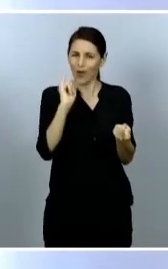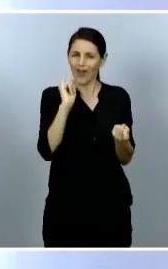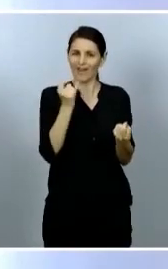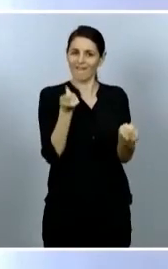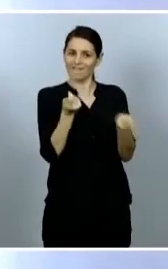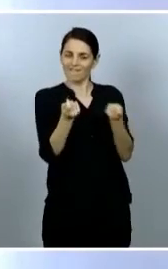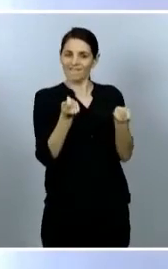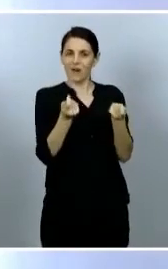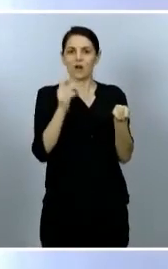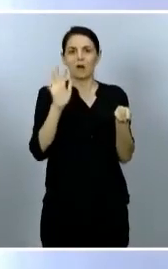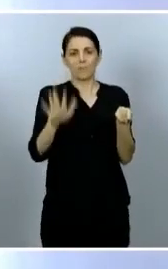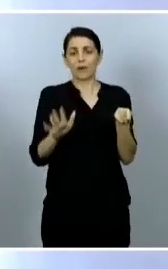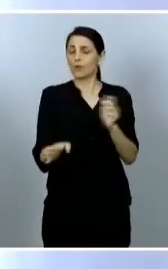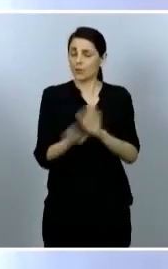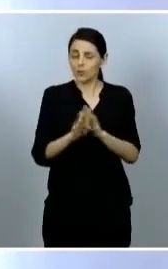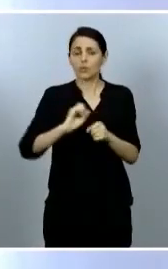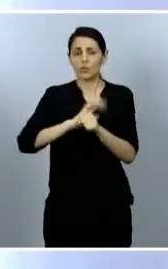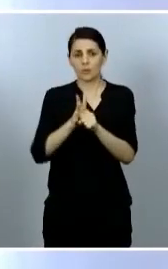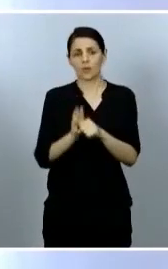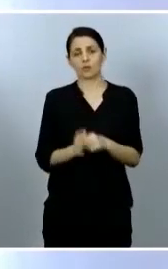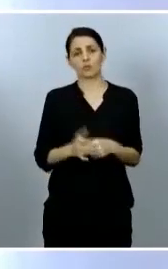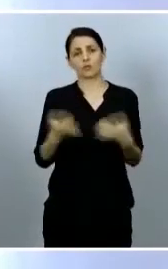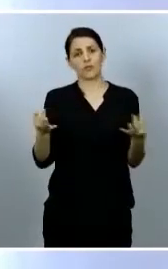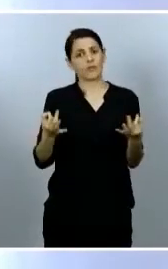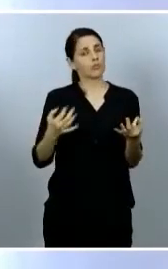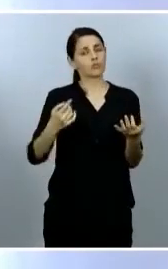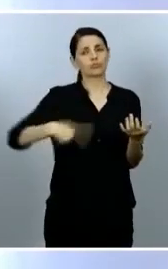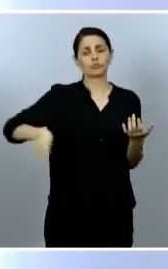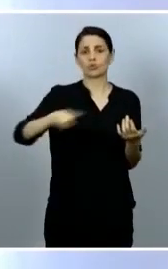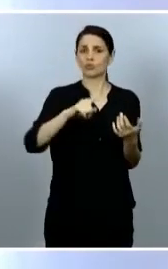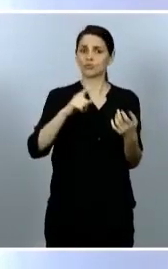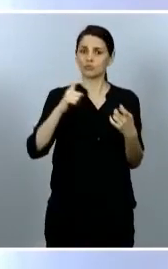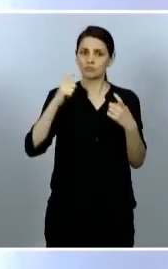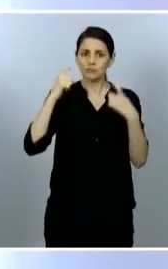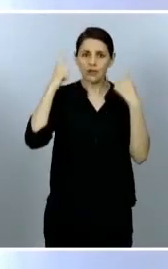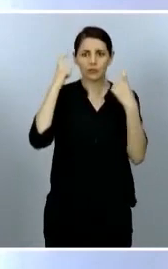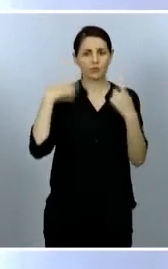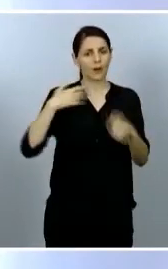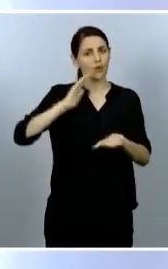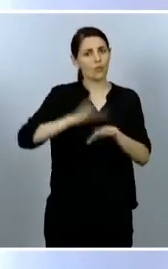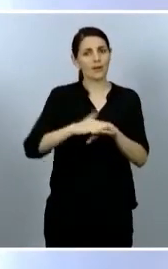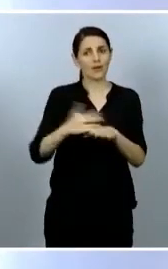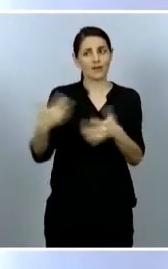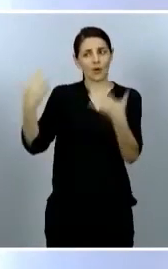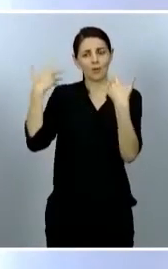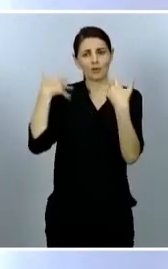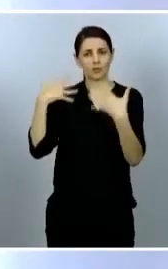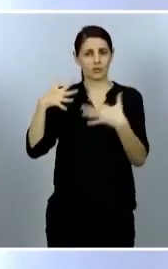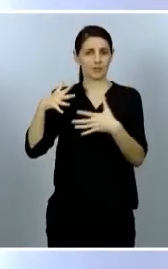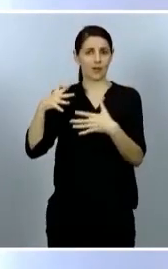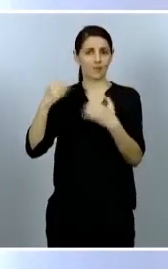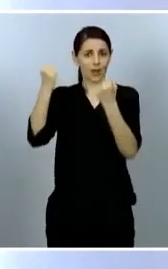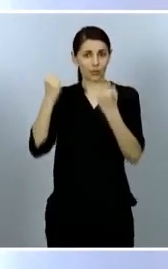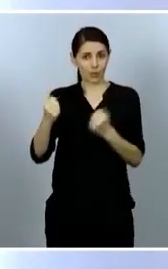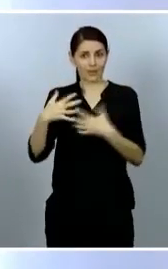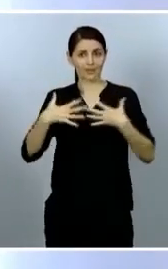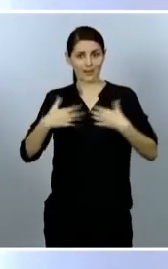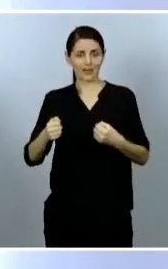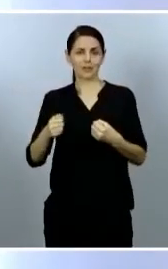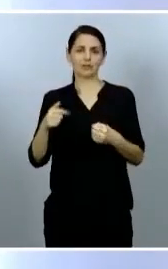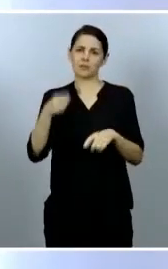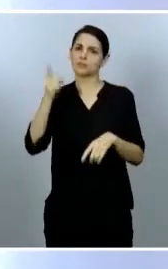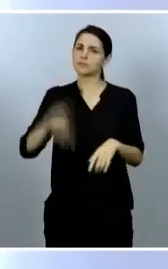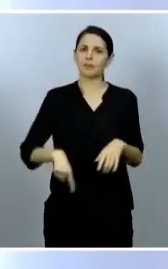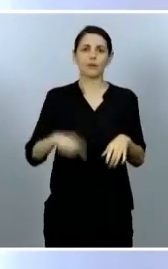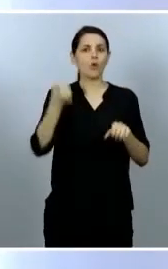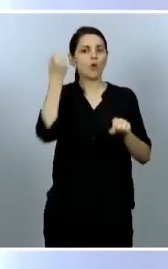observar las recomendaciones de las autoridades sanitarias y tener un comportamiento de responsabilidad individual como tiene la inmensa